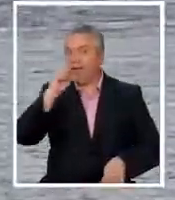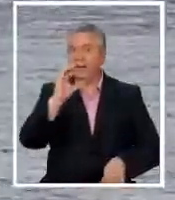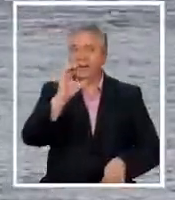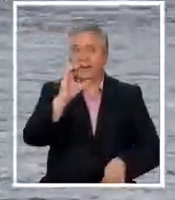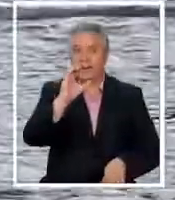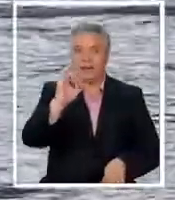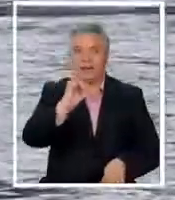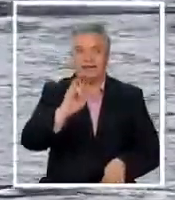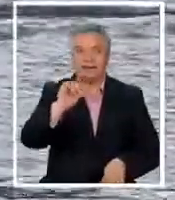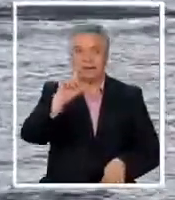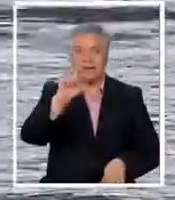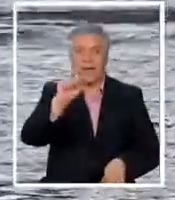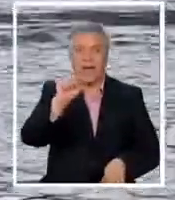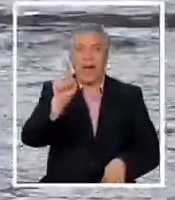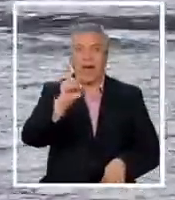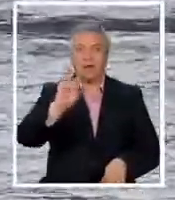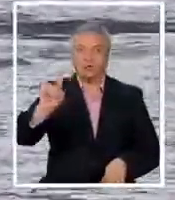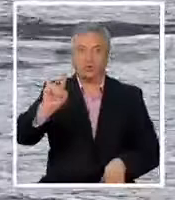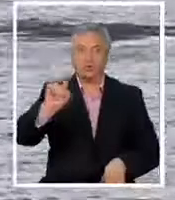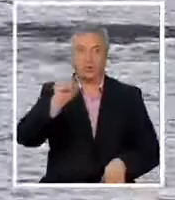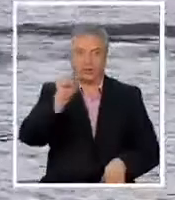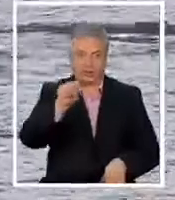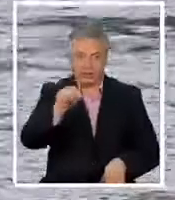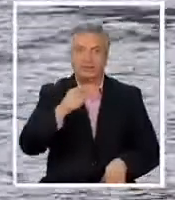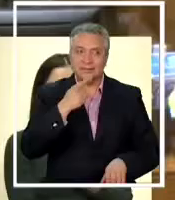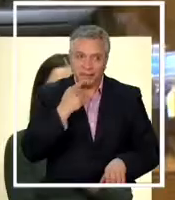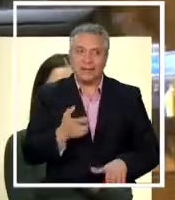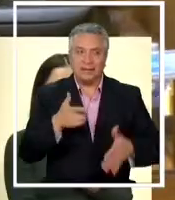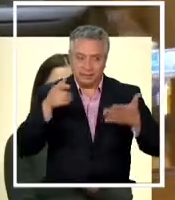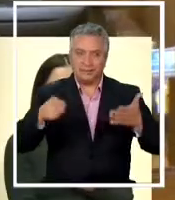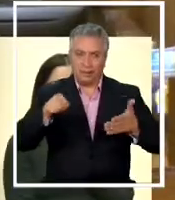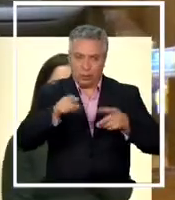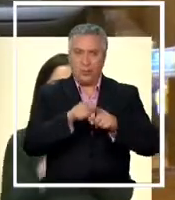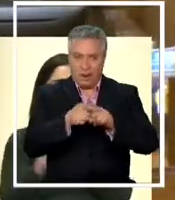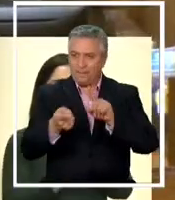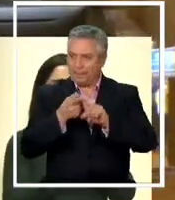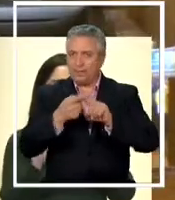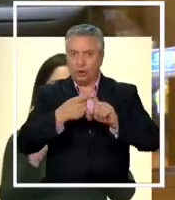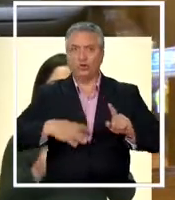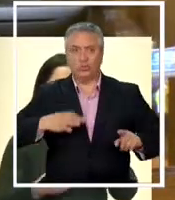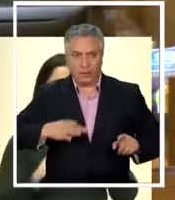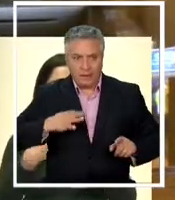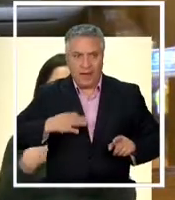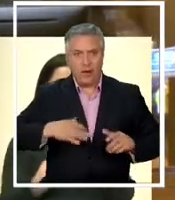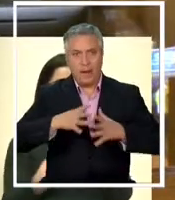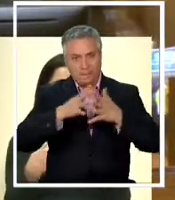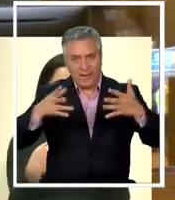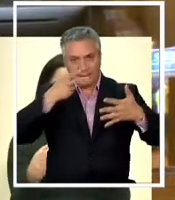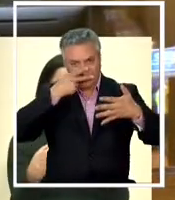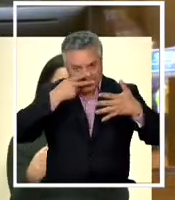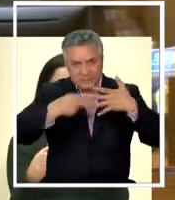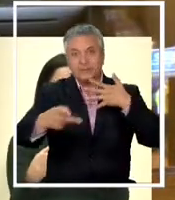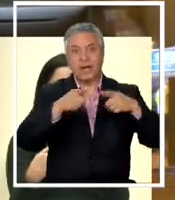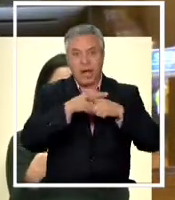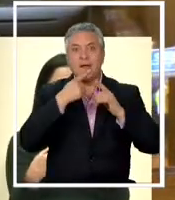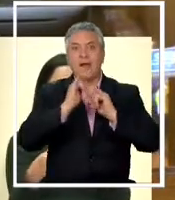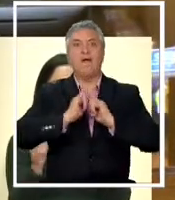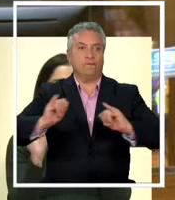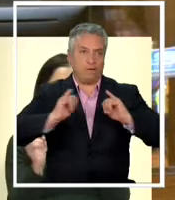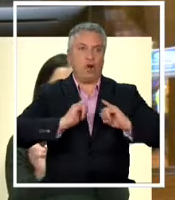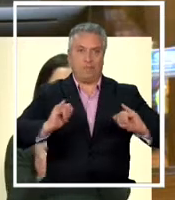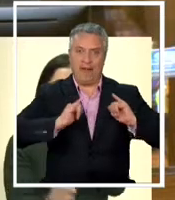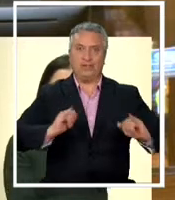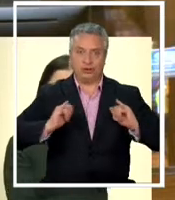Gabriel Boric al Parlamento y busca fortalecer la participación ciudadana transparentar el acceso a la información en las